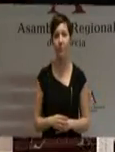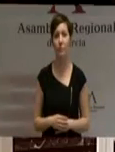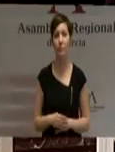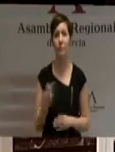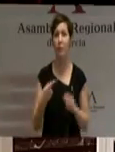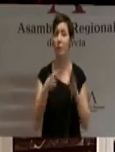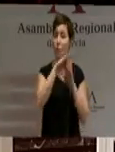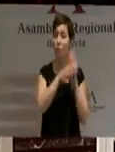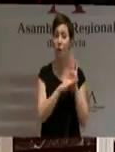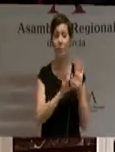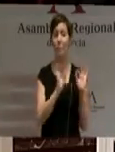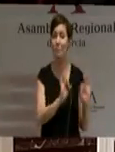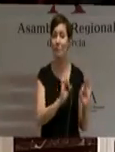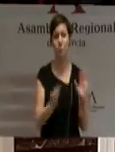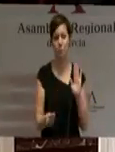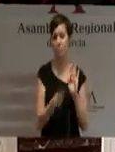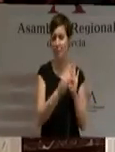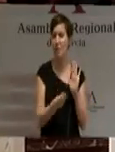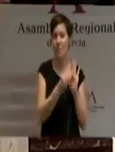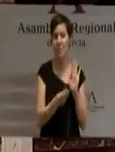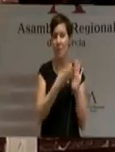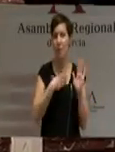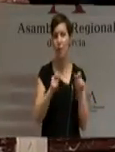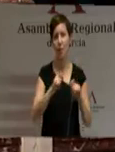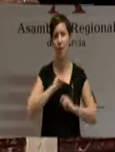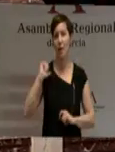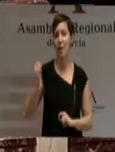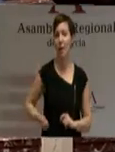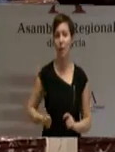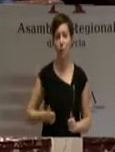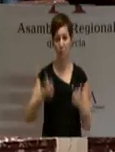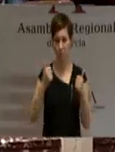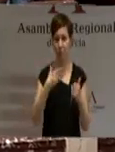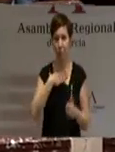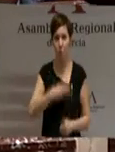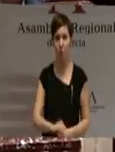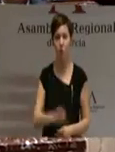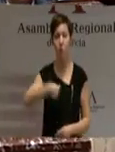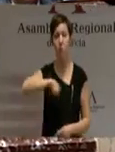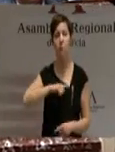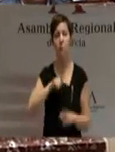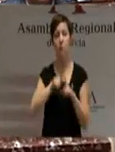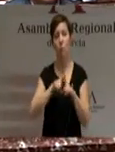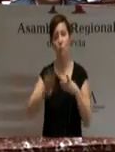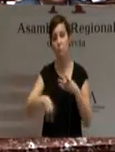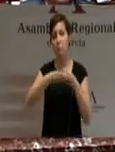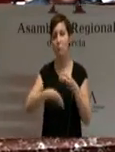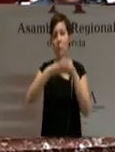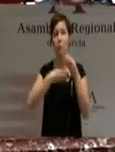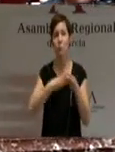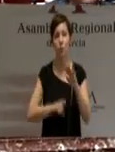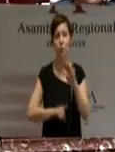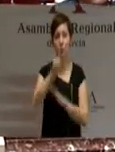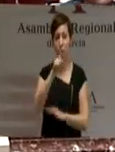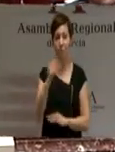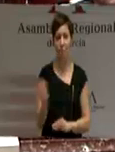con nuevas medidas que, redundando en las actuales necesidades regionales, lo crecienten o complementen. Señor